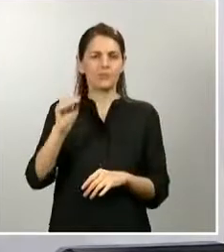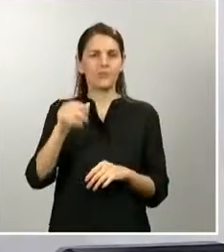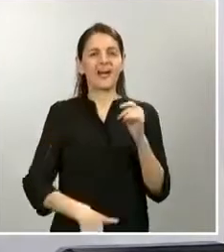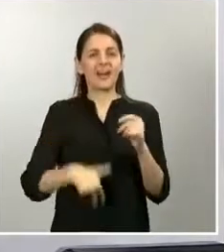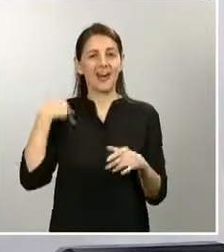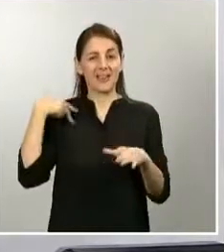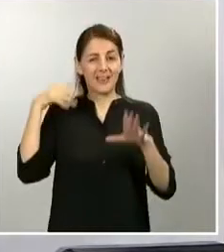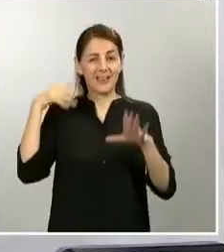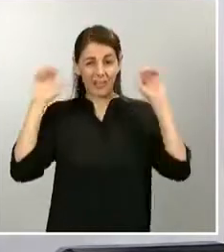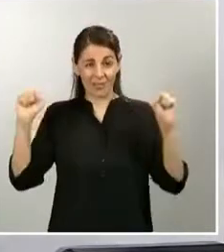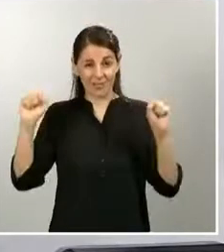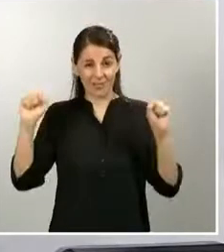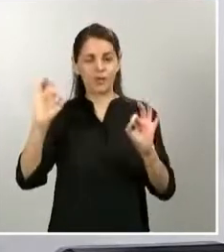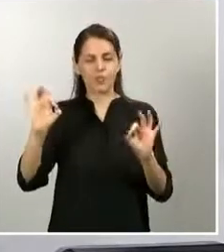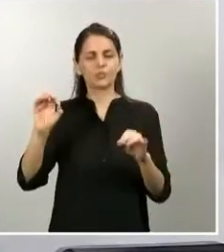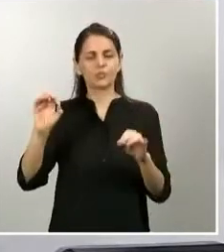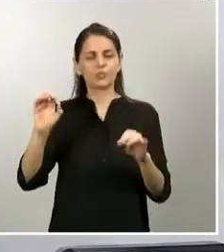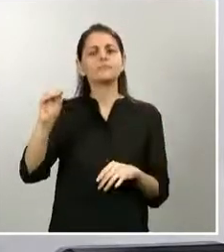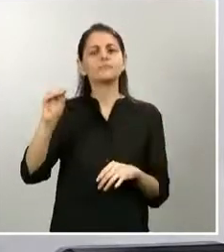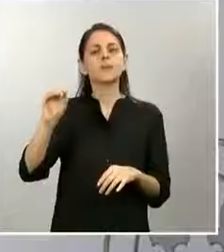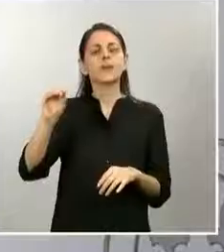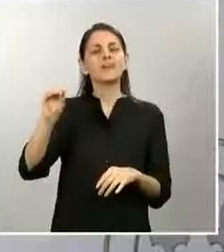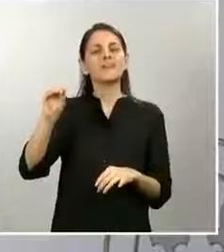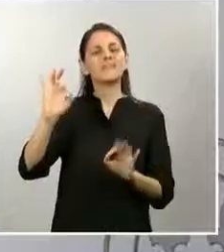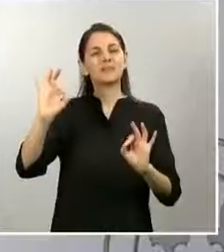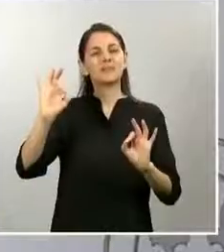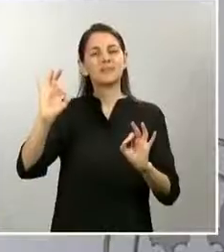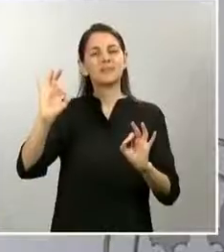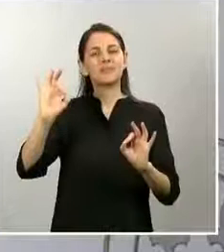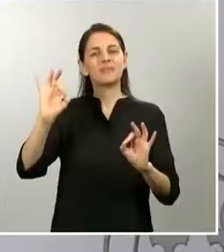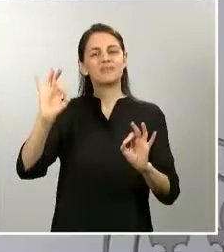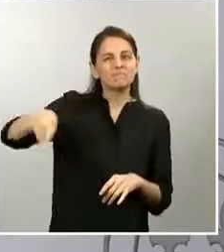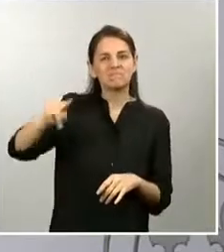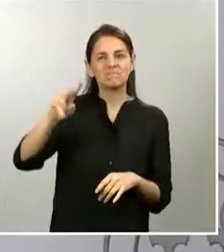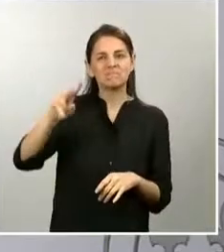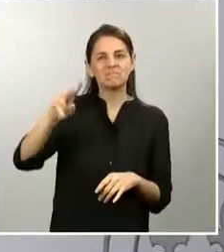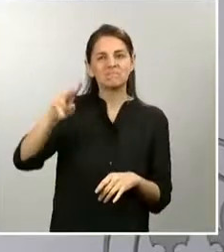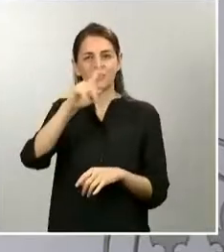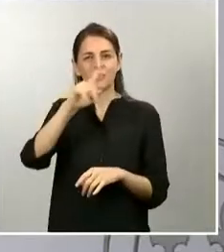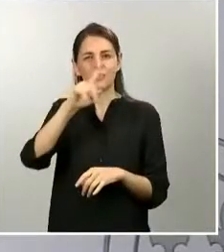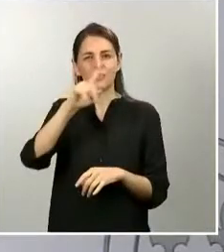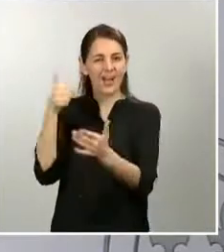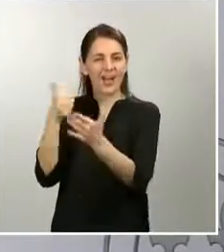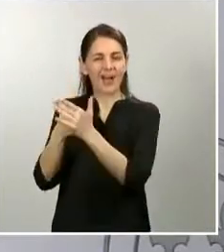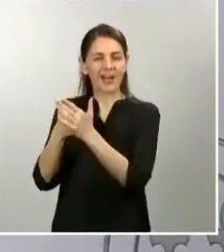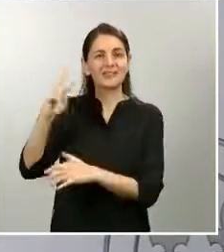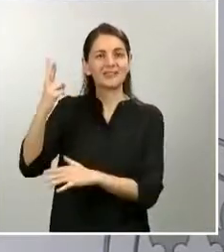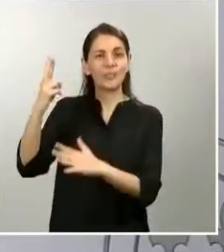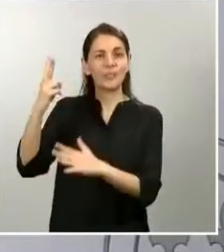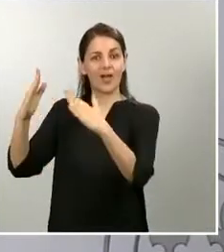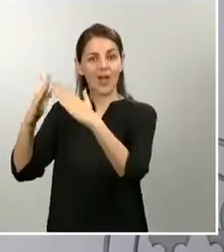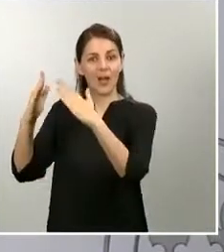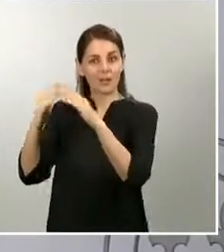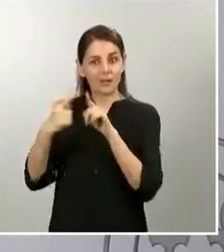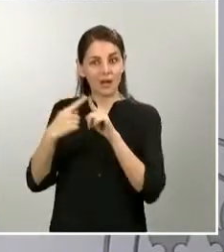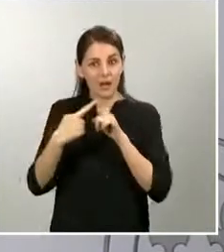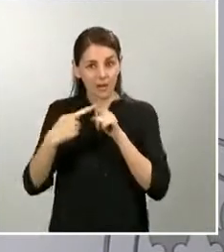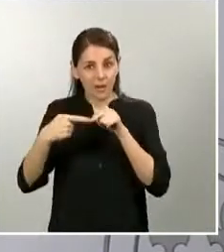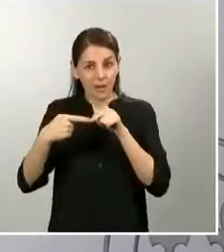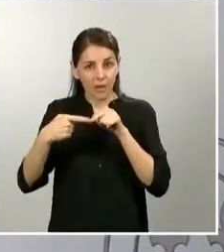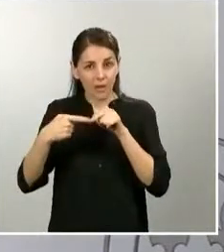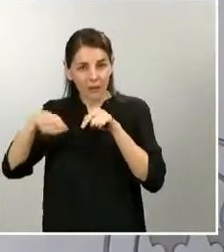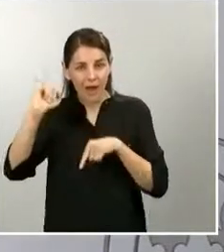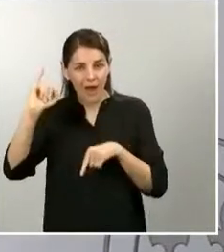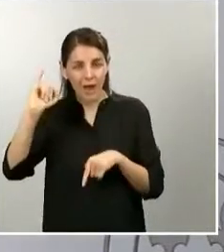de la cadena SER, ¿se ha detectado generar algún movimiento de salida de Madrid a segundas residencias? Como dicen, por ejemplo, los alcaldes en el